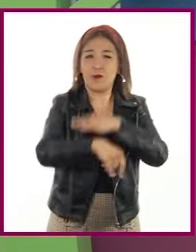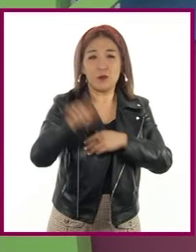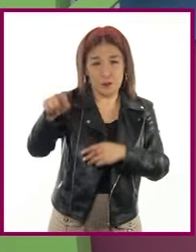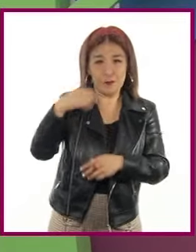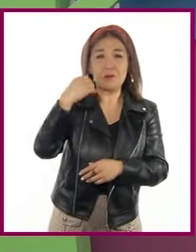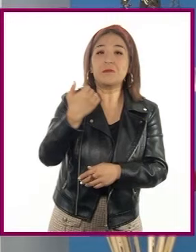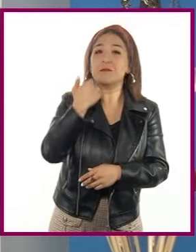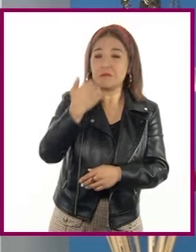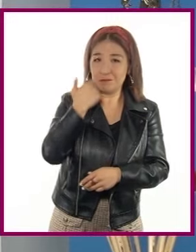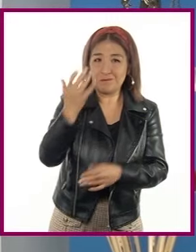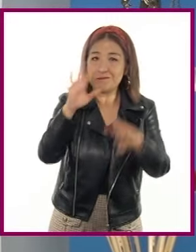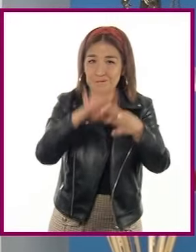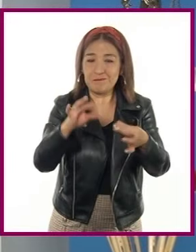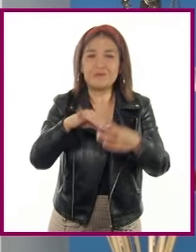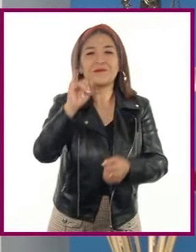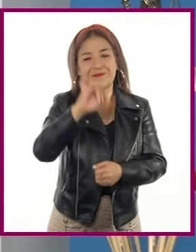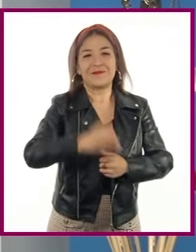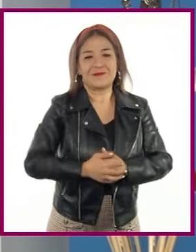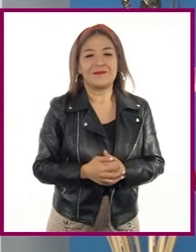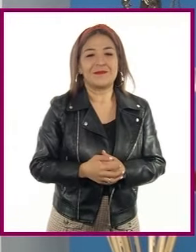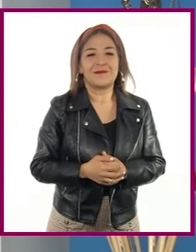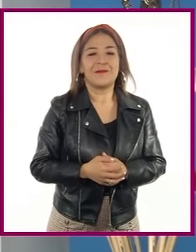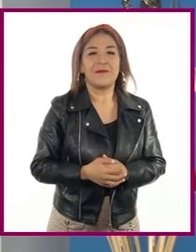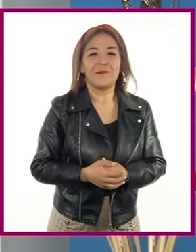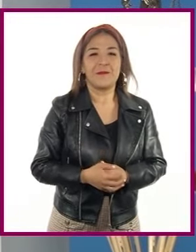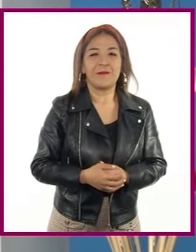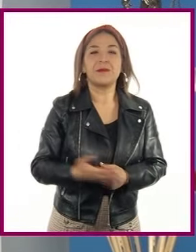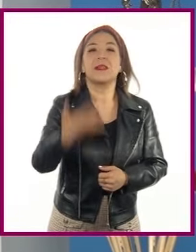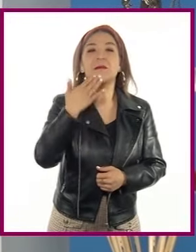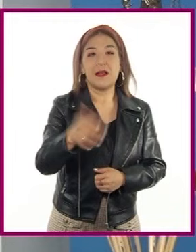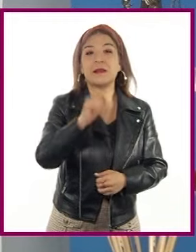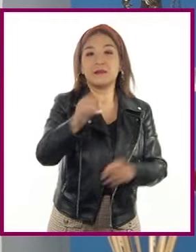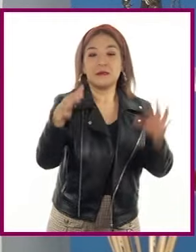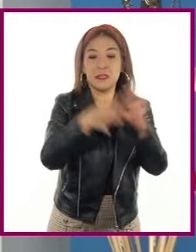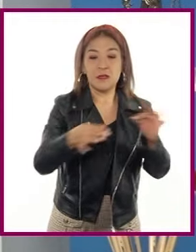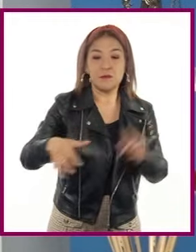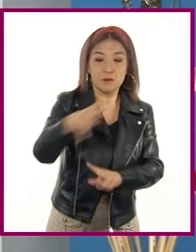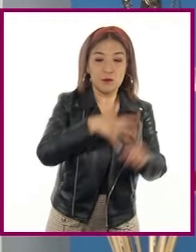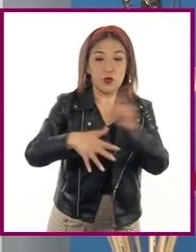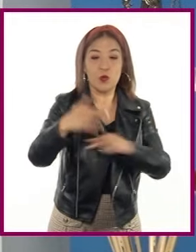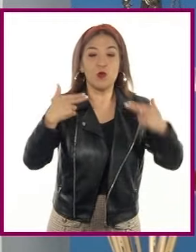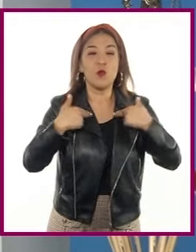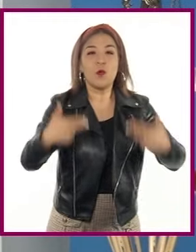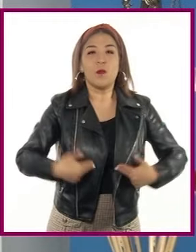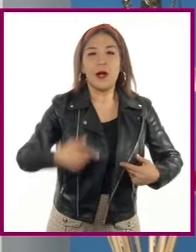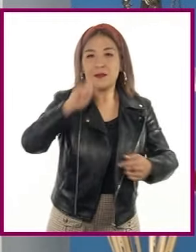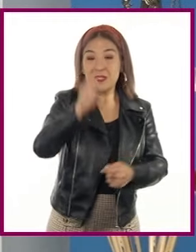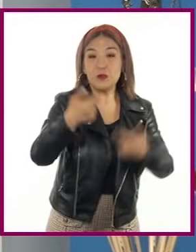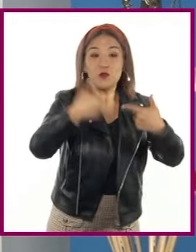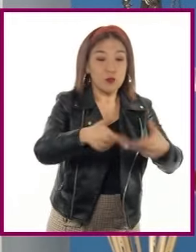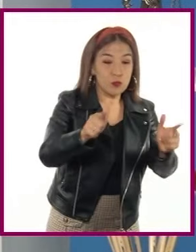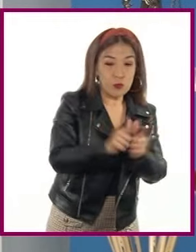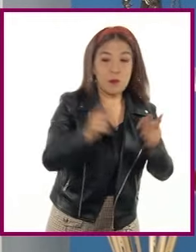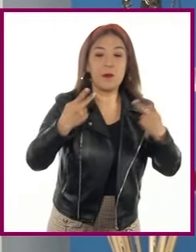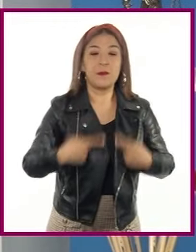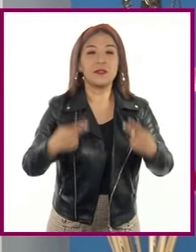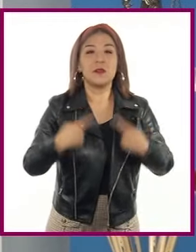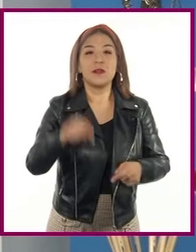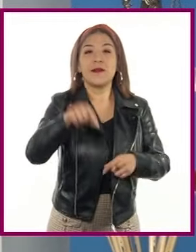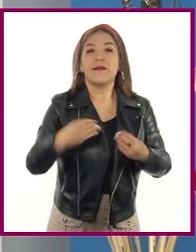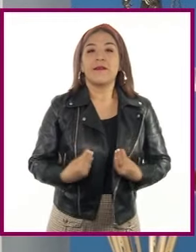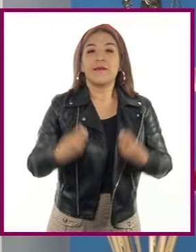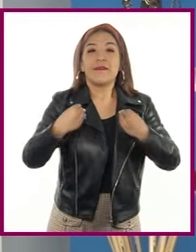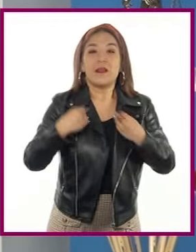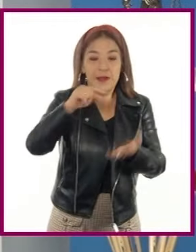¡Claro, maestro! Perfecto. Aclaremos que las poblaciones humanas se definen como los grupos de personas que viven en un